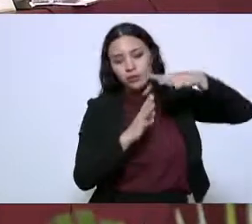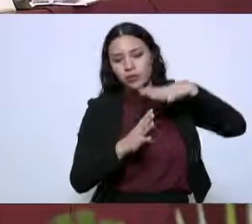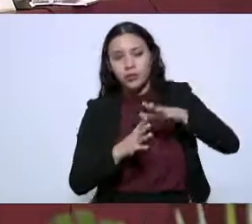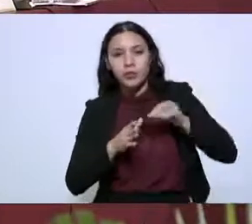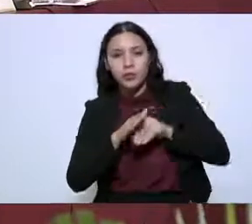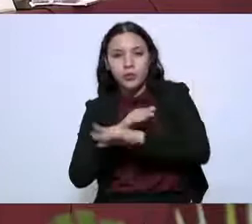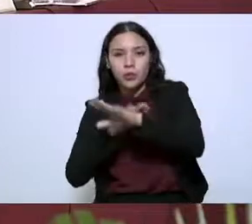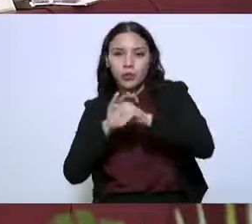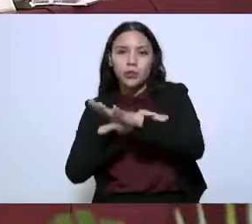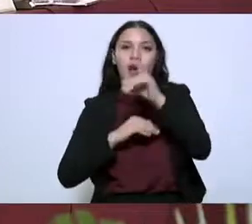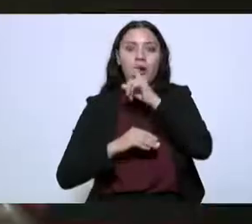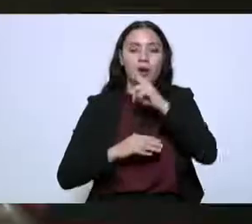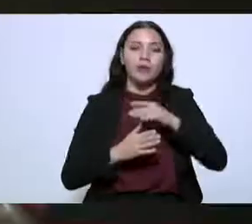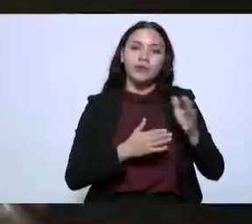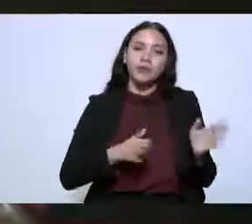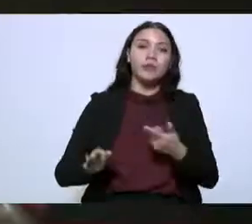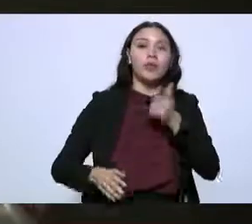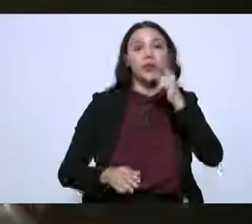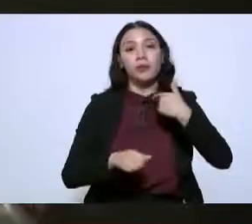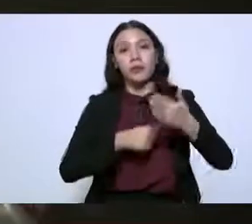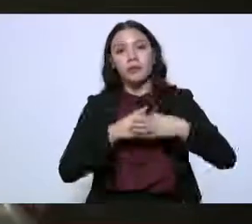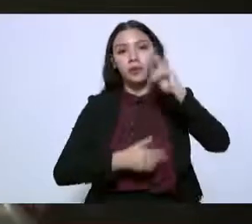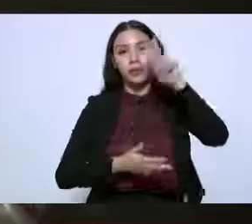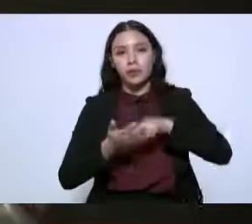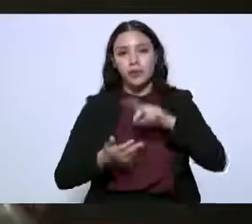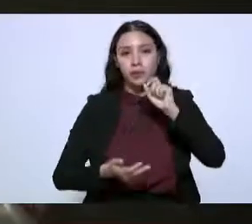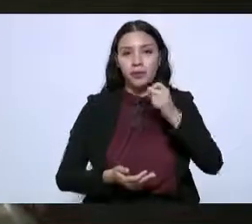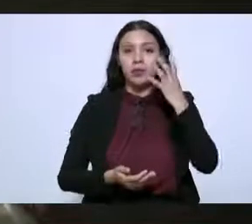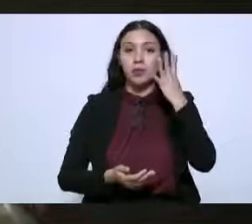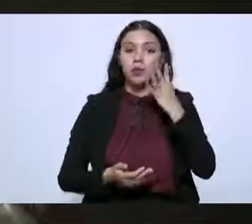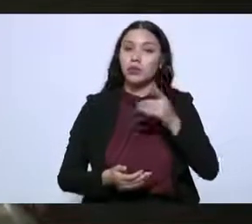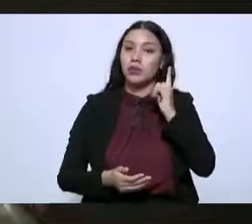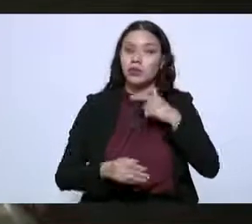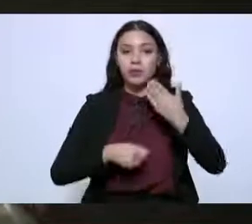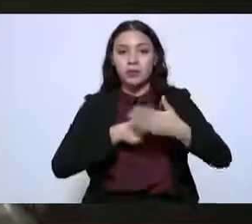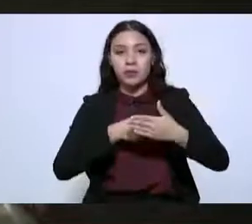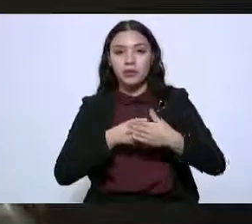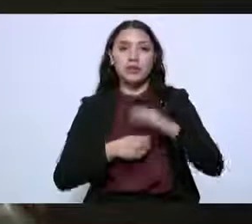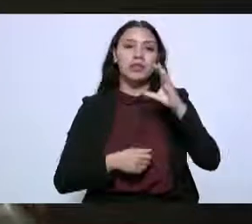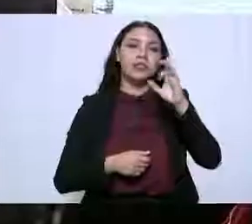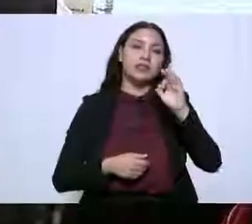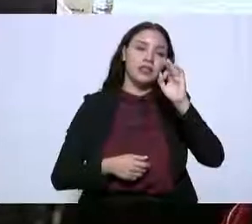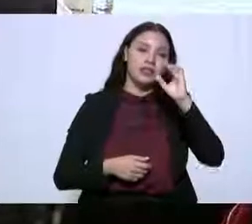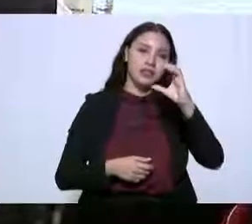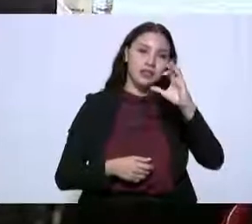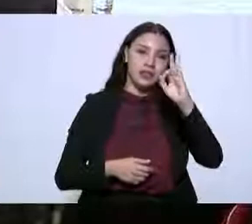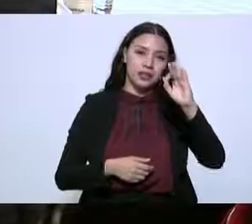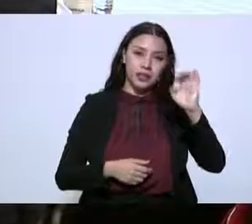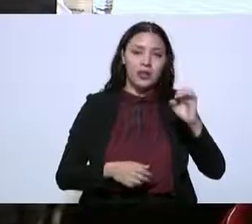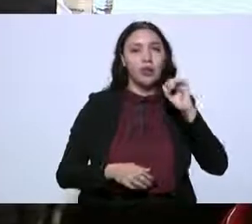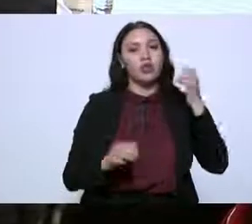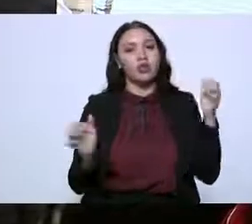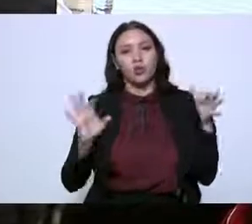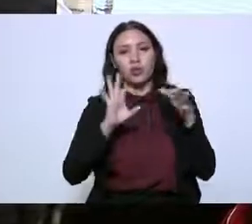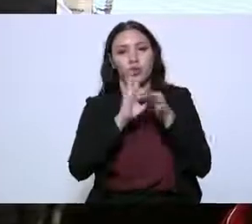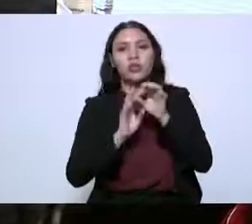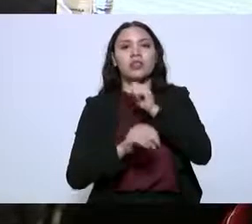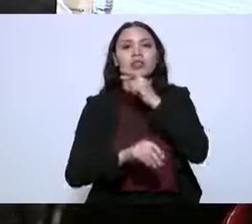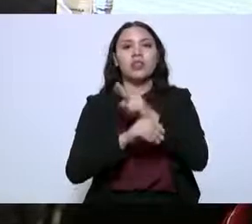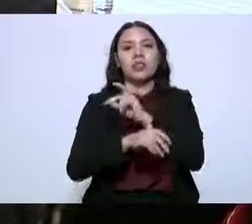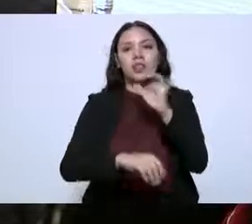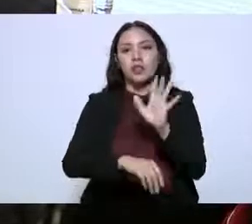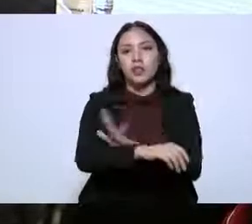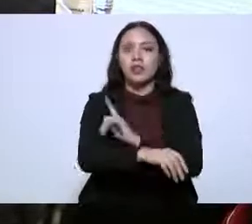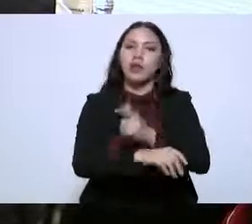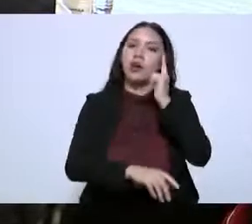Tenemos, se estima que para finales del 2024, la Comisión Federal de Electricidad y la Secretaría de Energía pueden